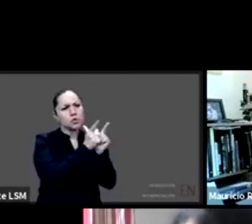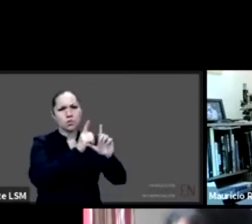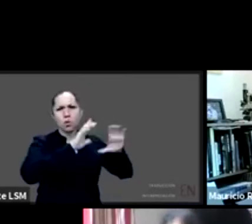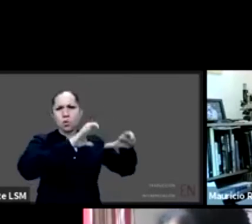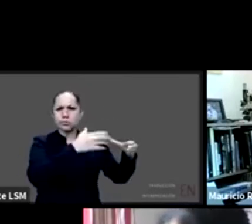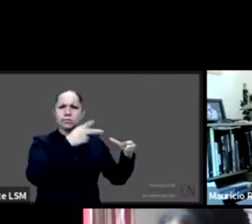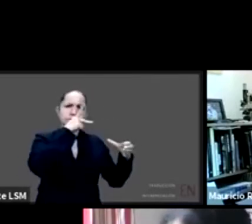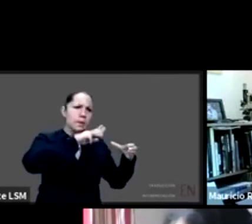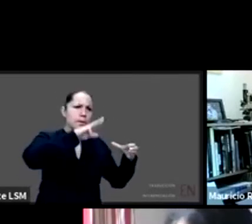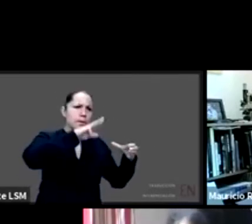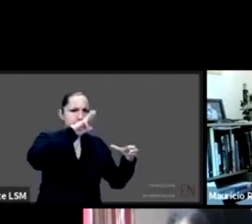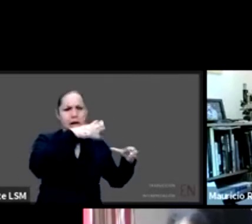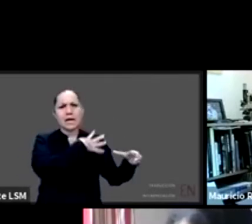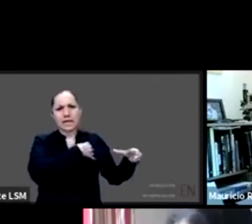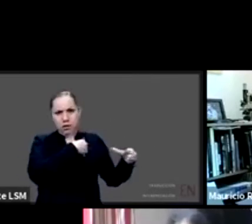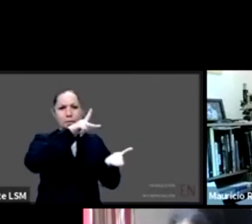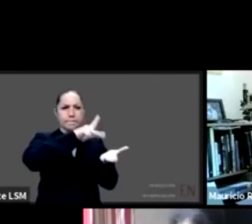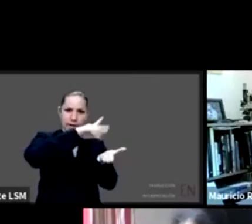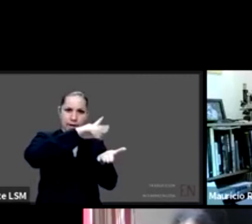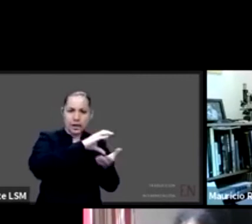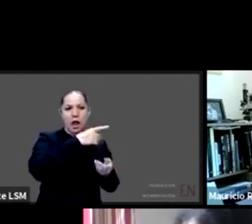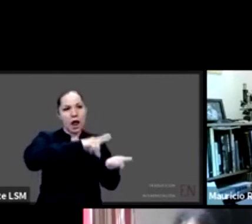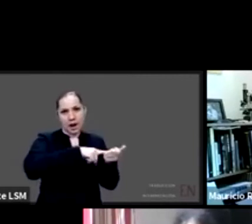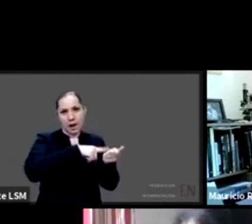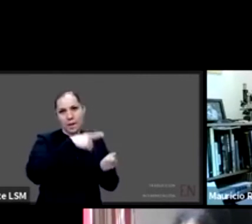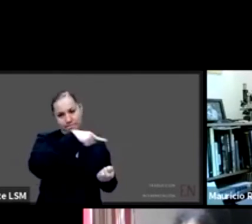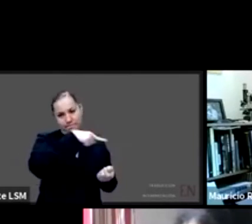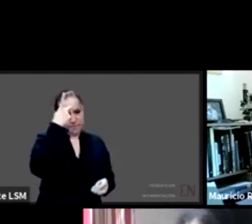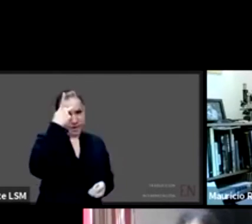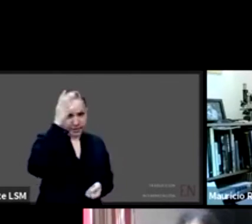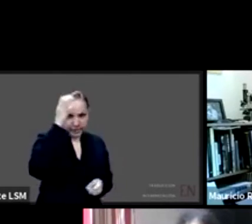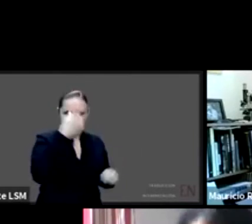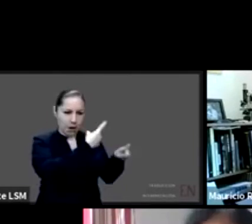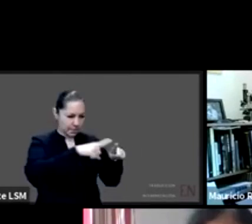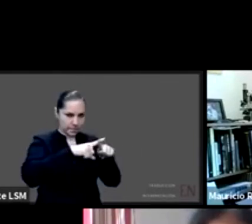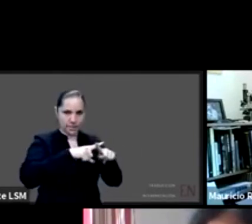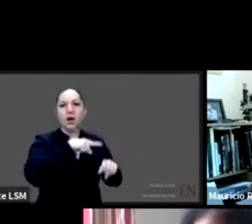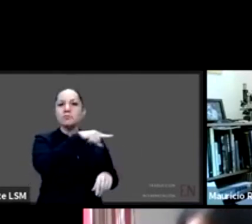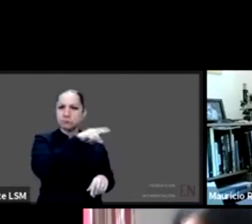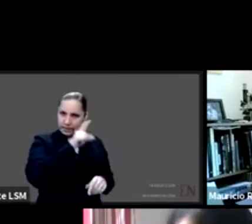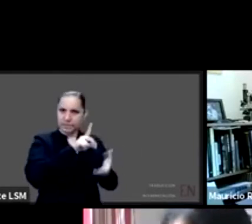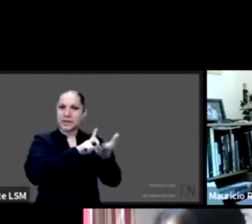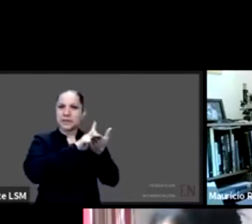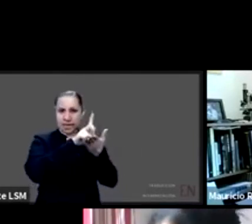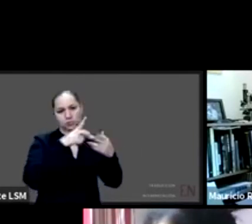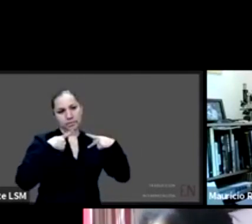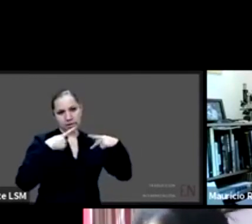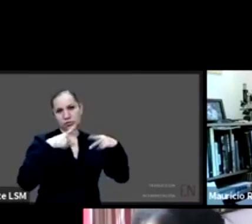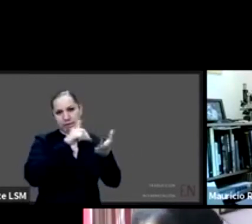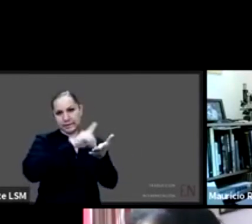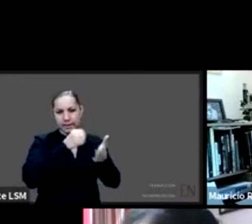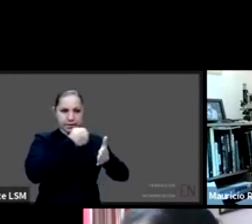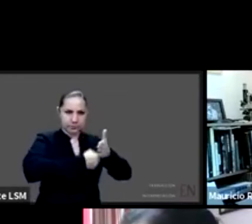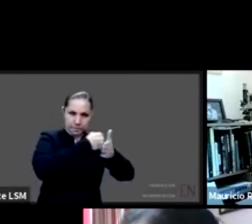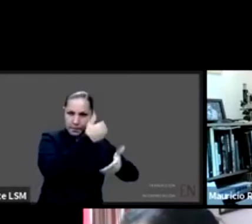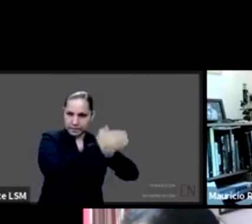epilepsia, refractaria y o discapacidad, múltiple además de activista por los derechos de las personas con discapacidad y sus familias. Bienvenida, Margarita. Gracias por